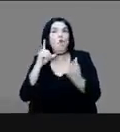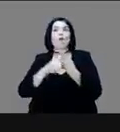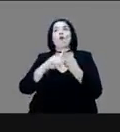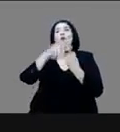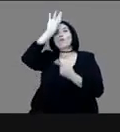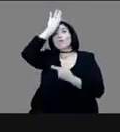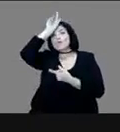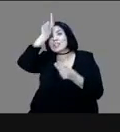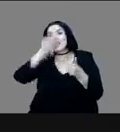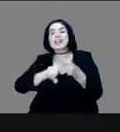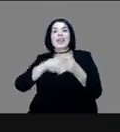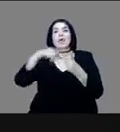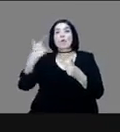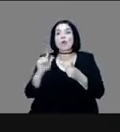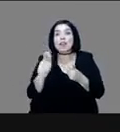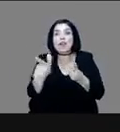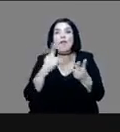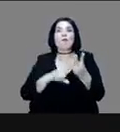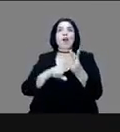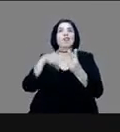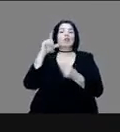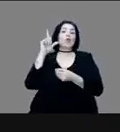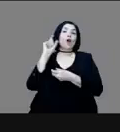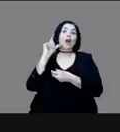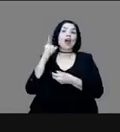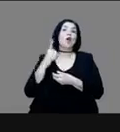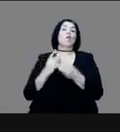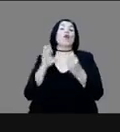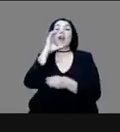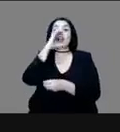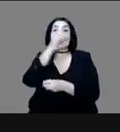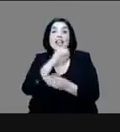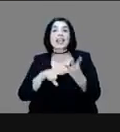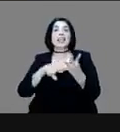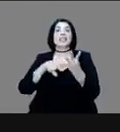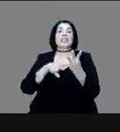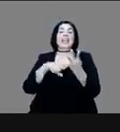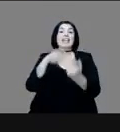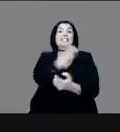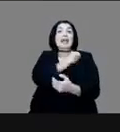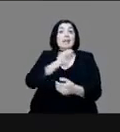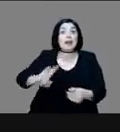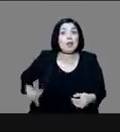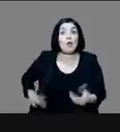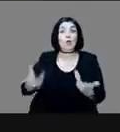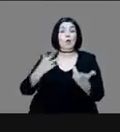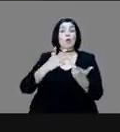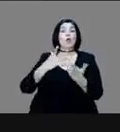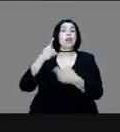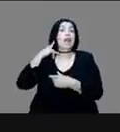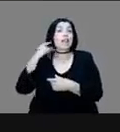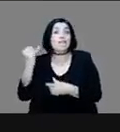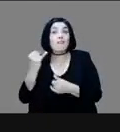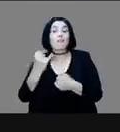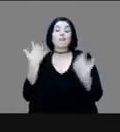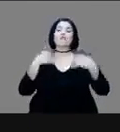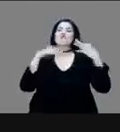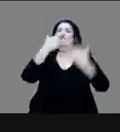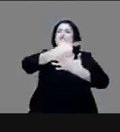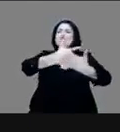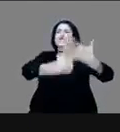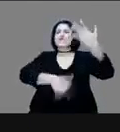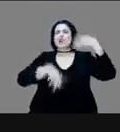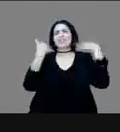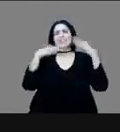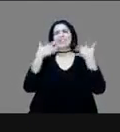Aguascalientes, Querétaro, El Salvador, Los Ángeles, California. La lista es larga. Entonces, pues bueno, iniciamos